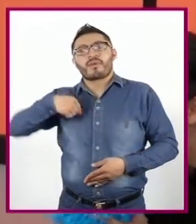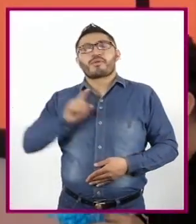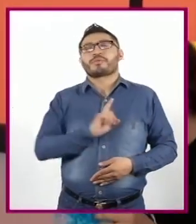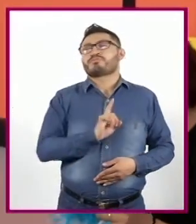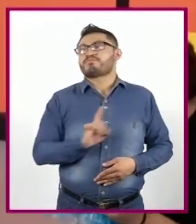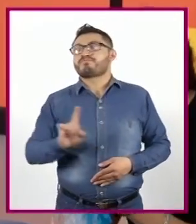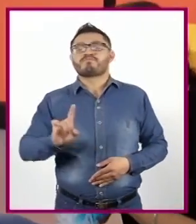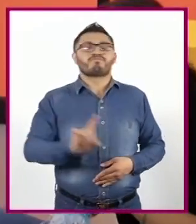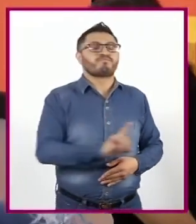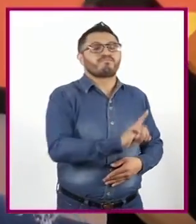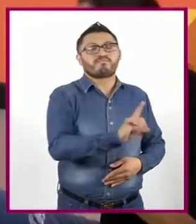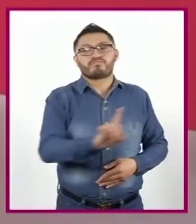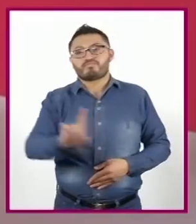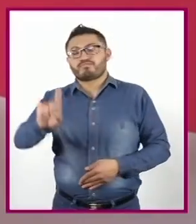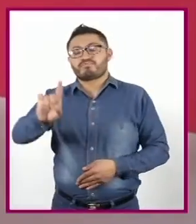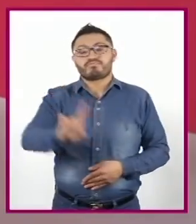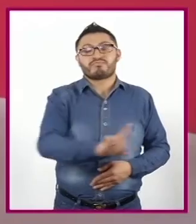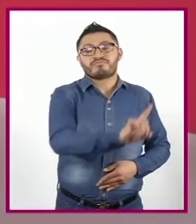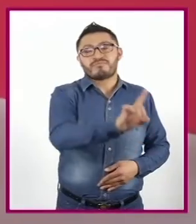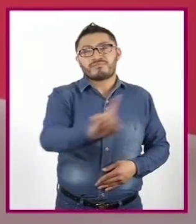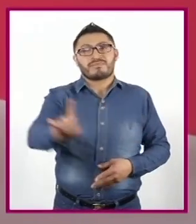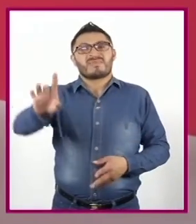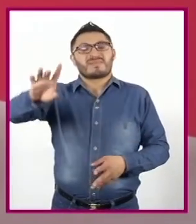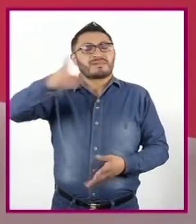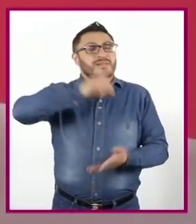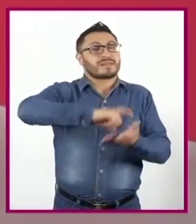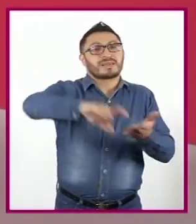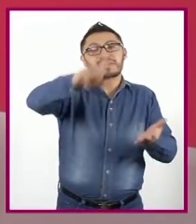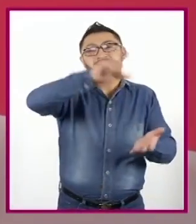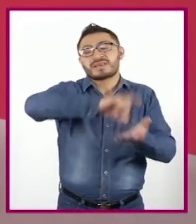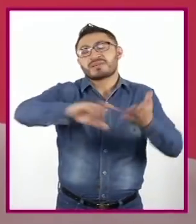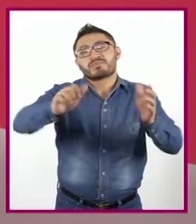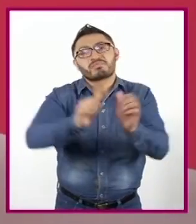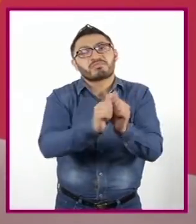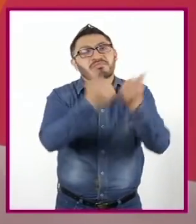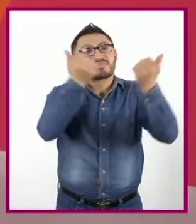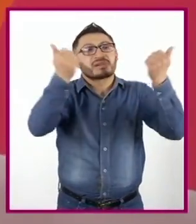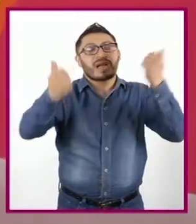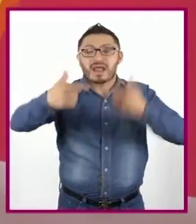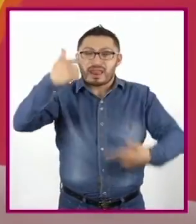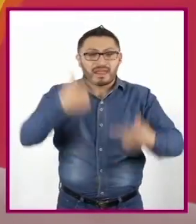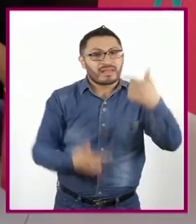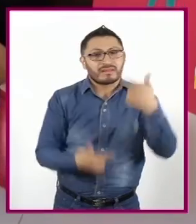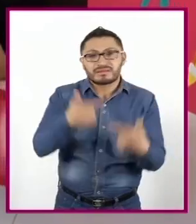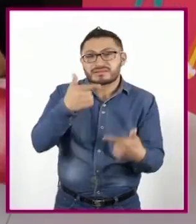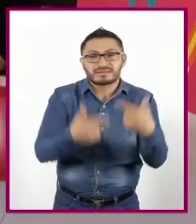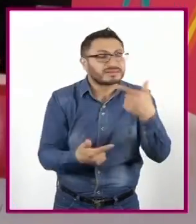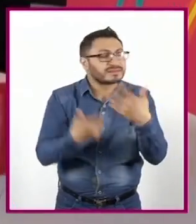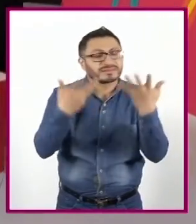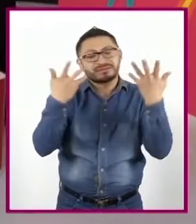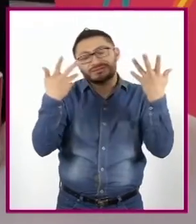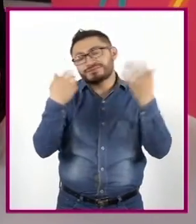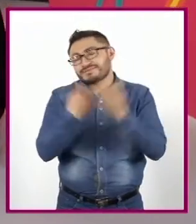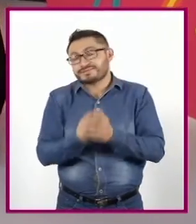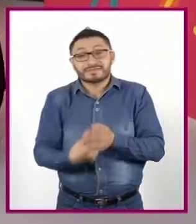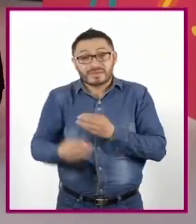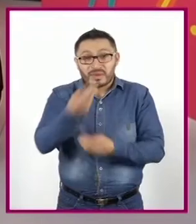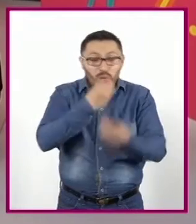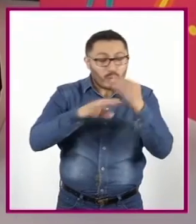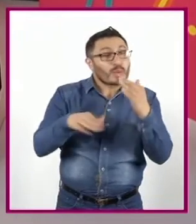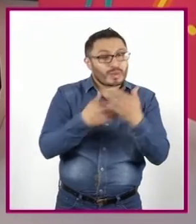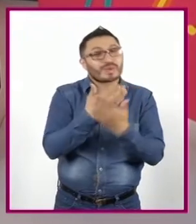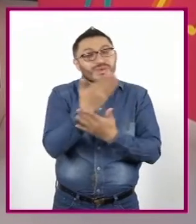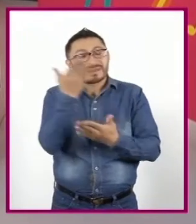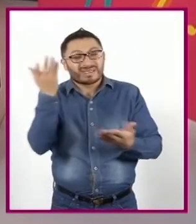Los pastizales Ir a comprar El pan Y la leche Para el desayuno